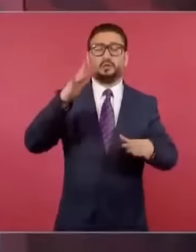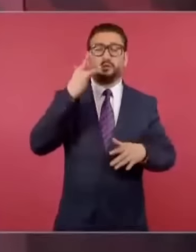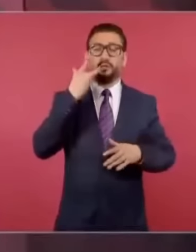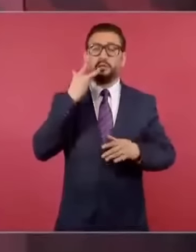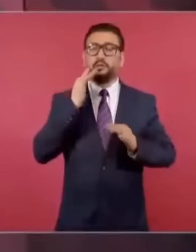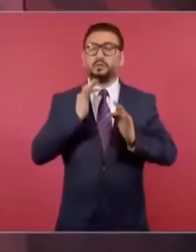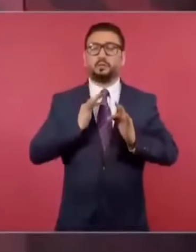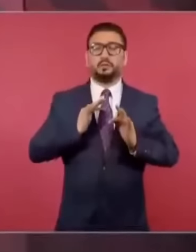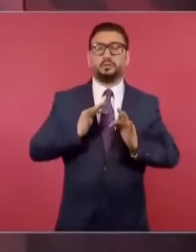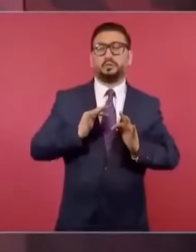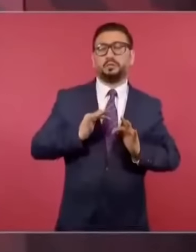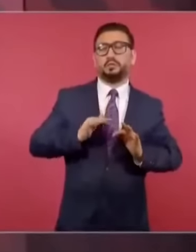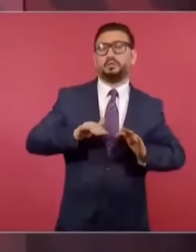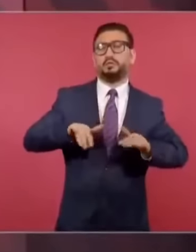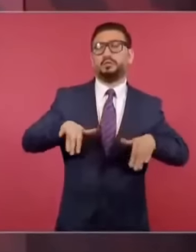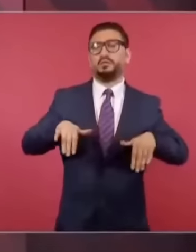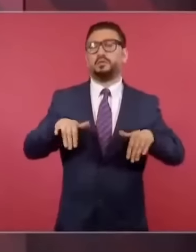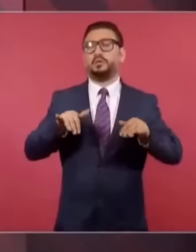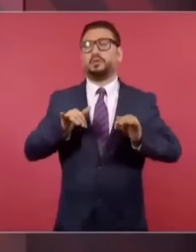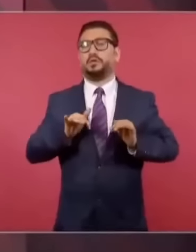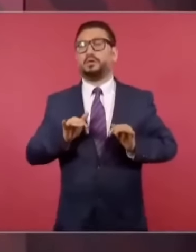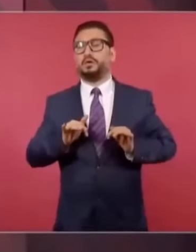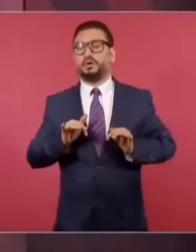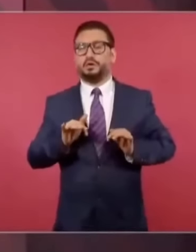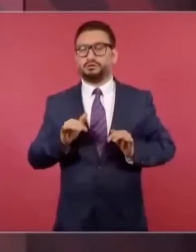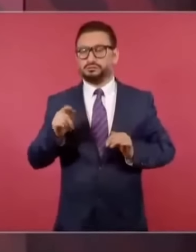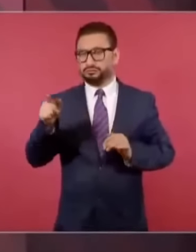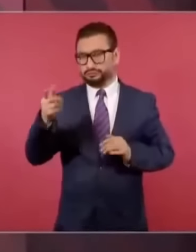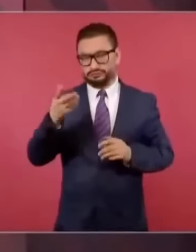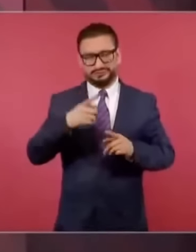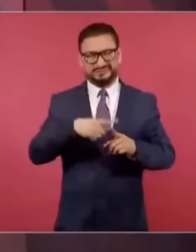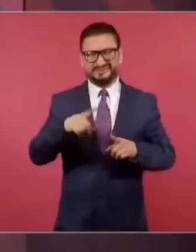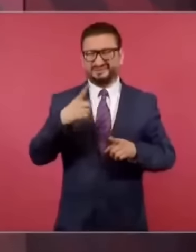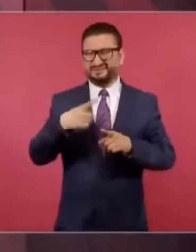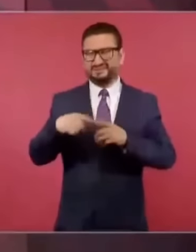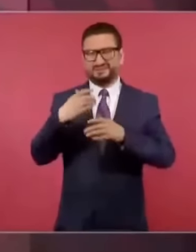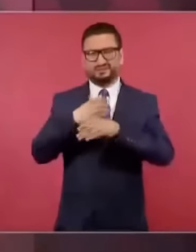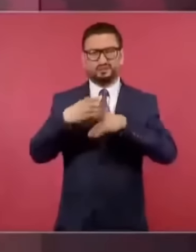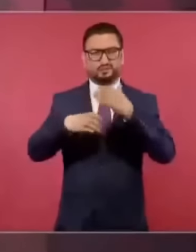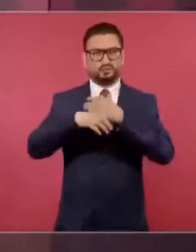como gran señor y otros bienes.